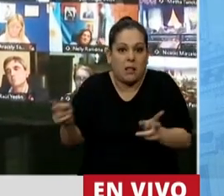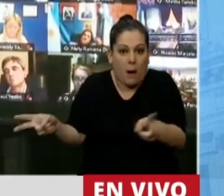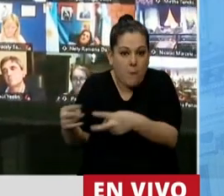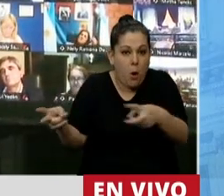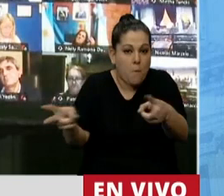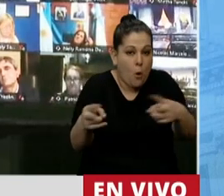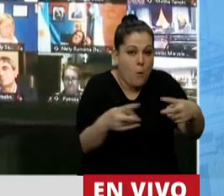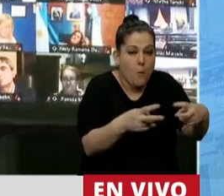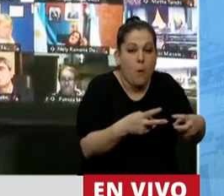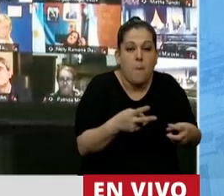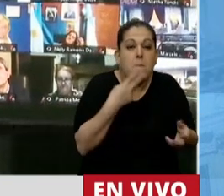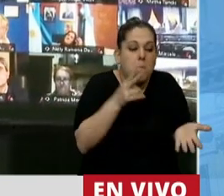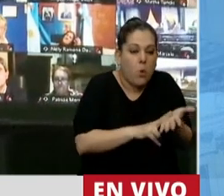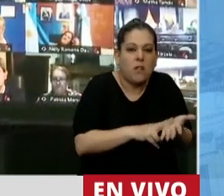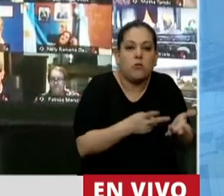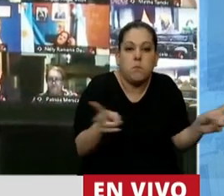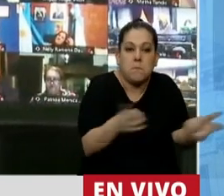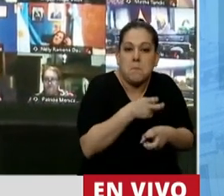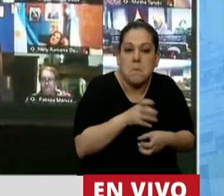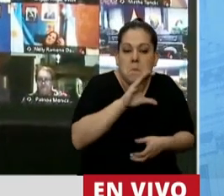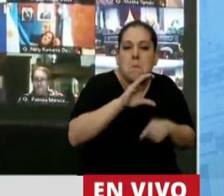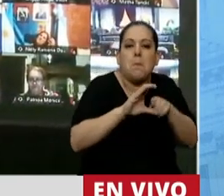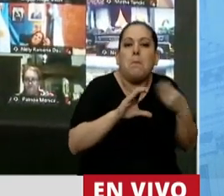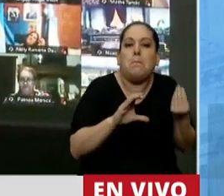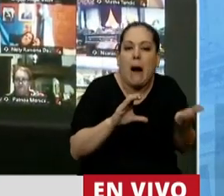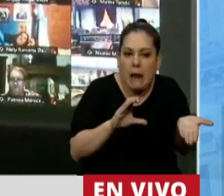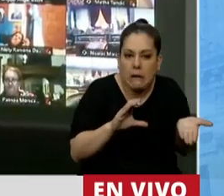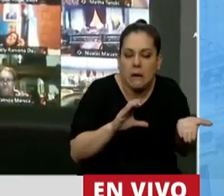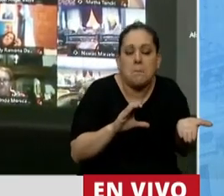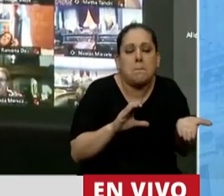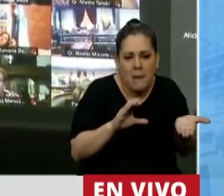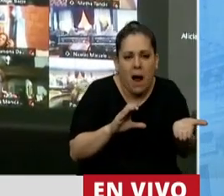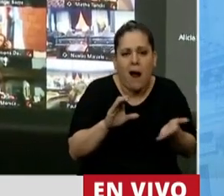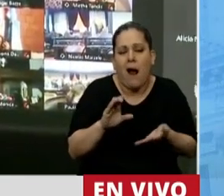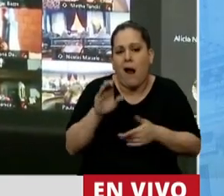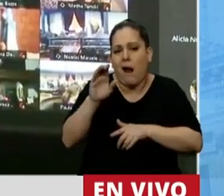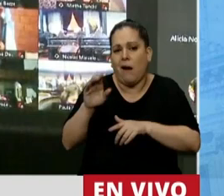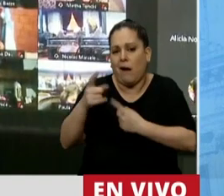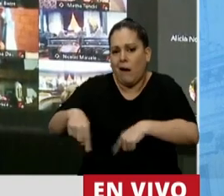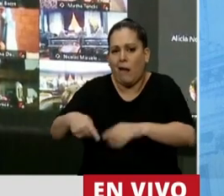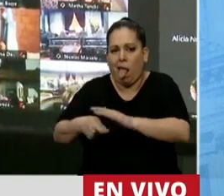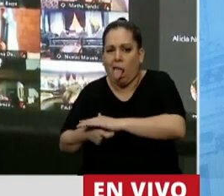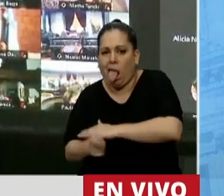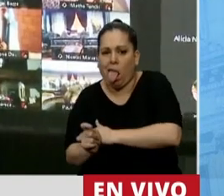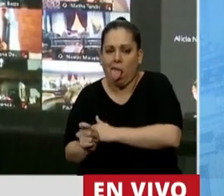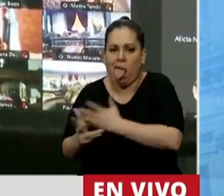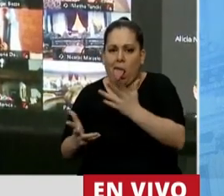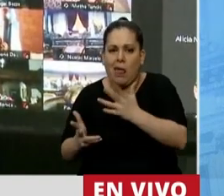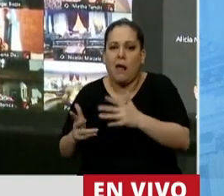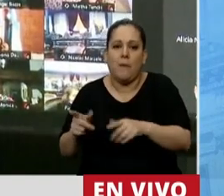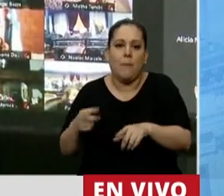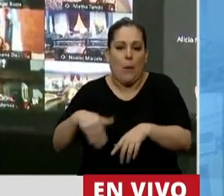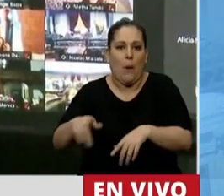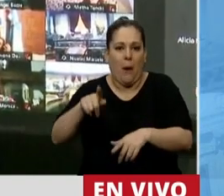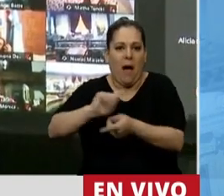recaudación de impuestos? Simple. Para costear la agenda de la impunidad, con una reforma